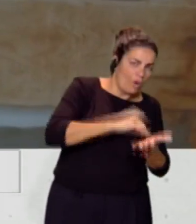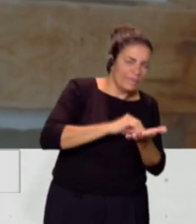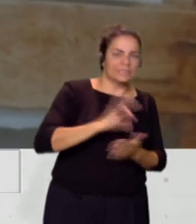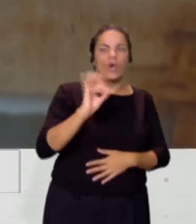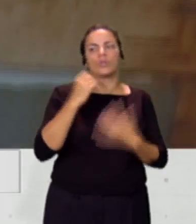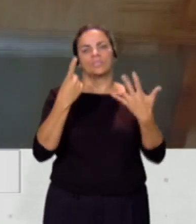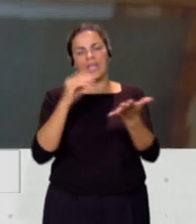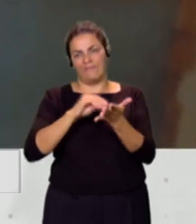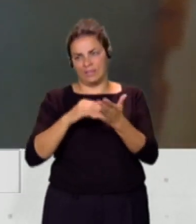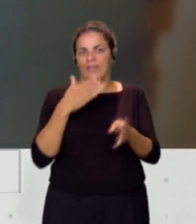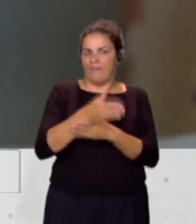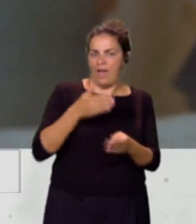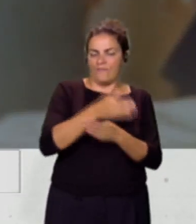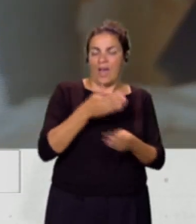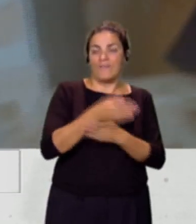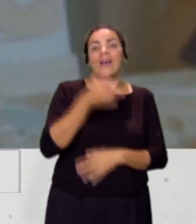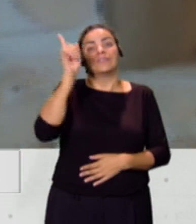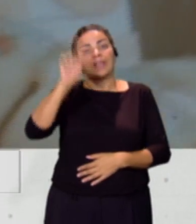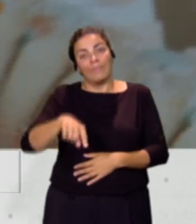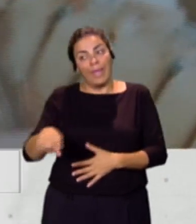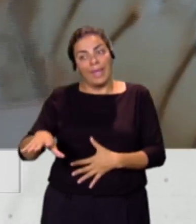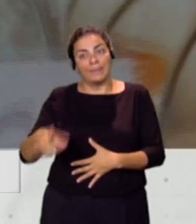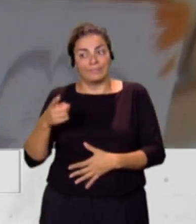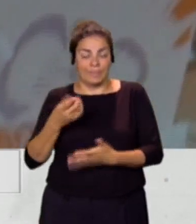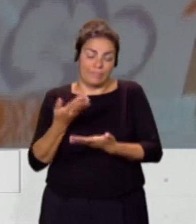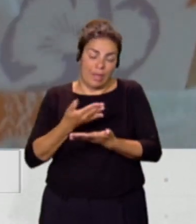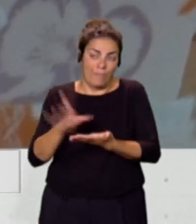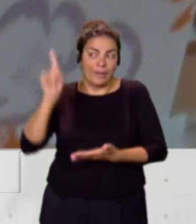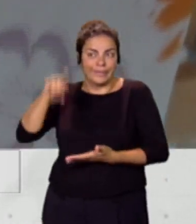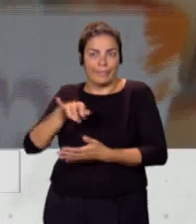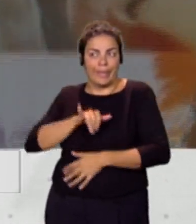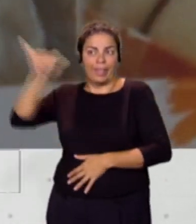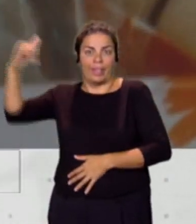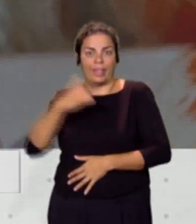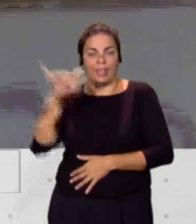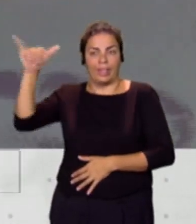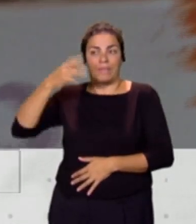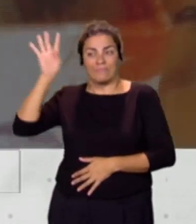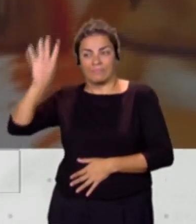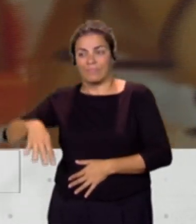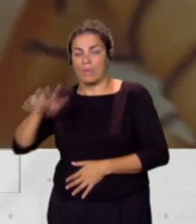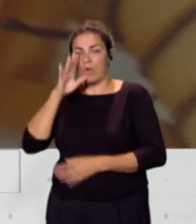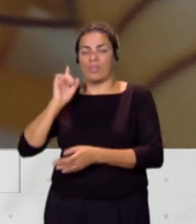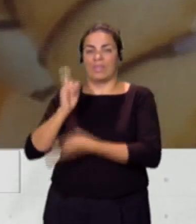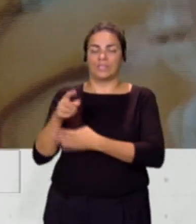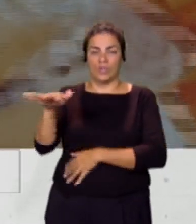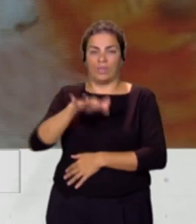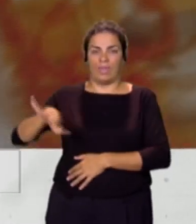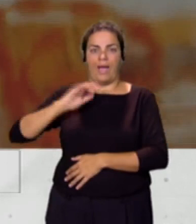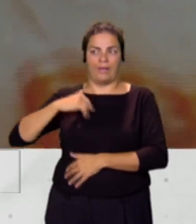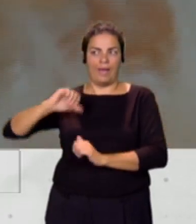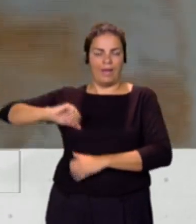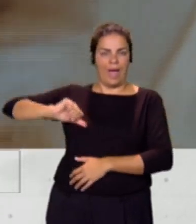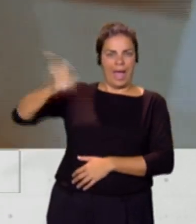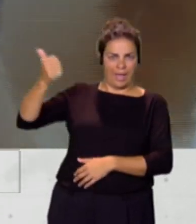complementado con los viajes a Barcelona, que me aprobó dirección de área en su momento y vamos ahora